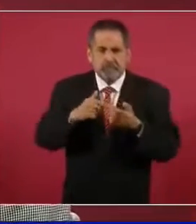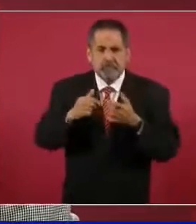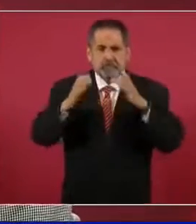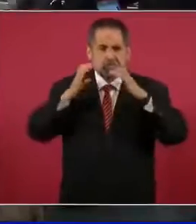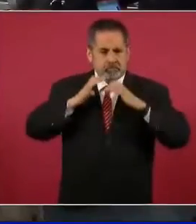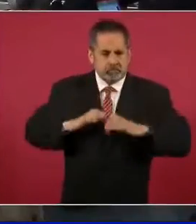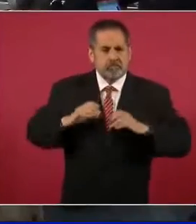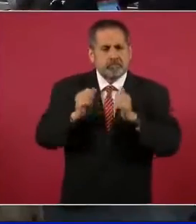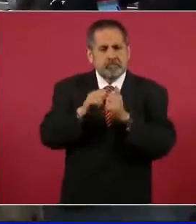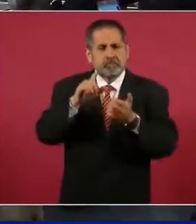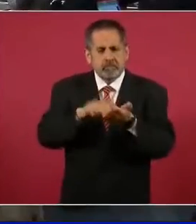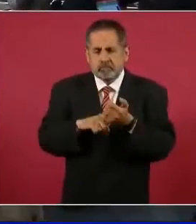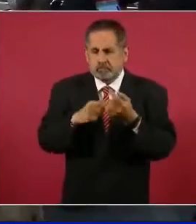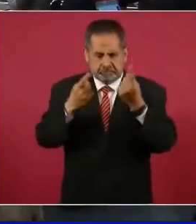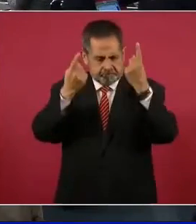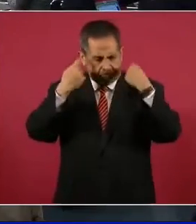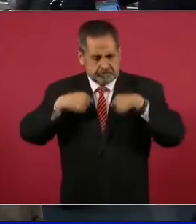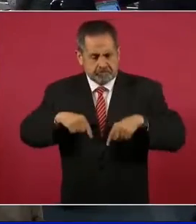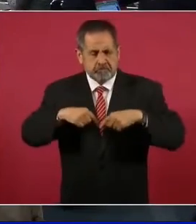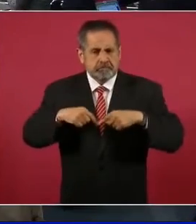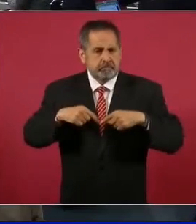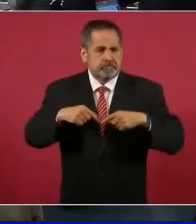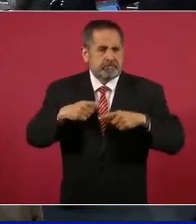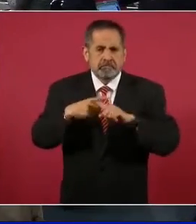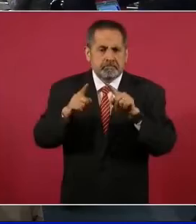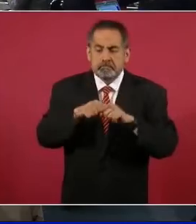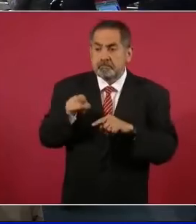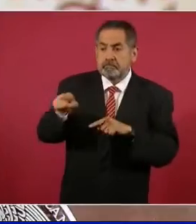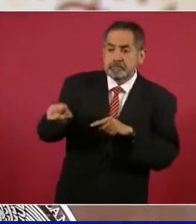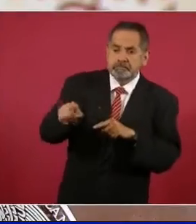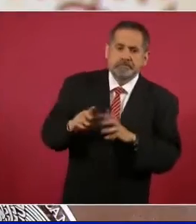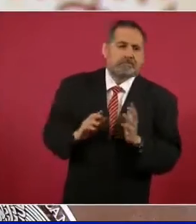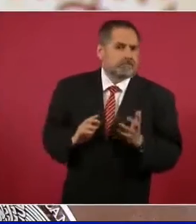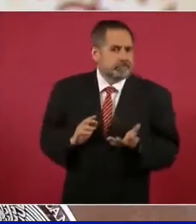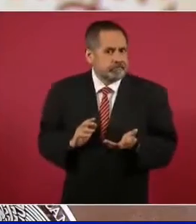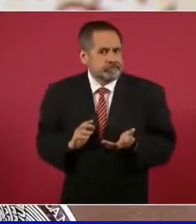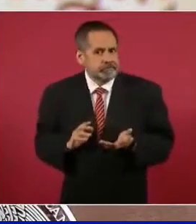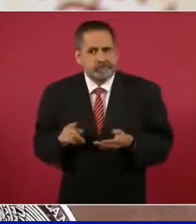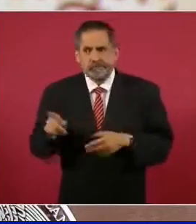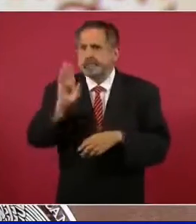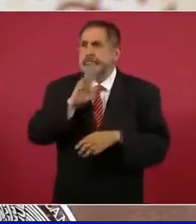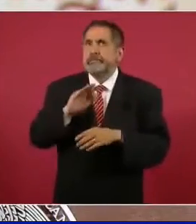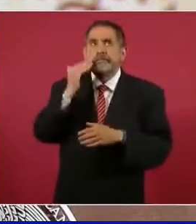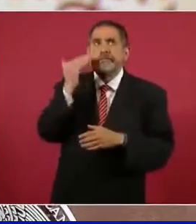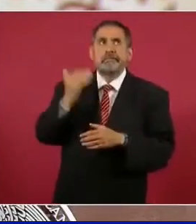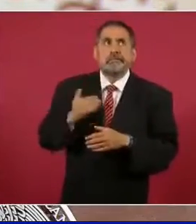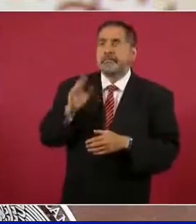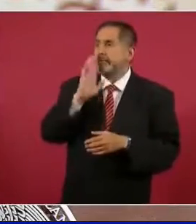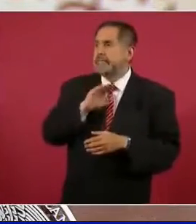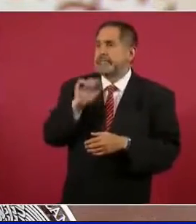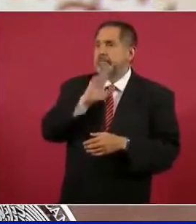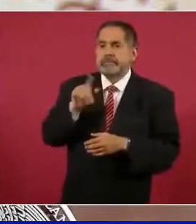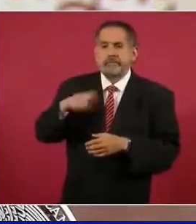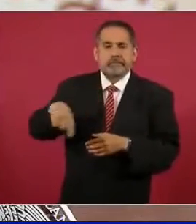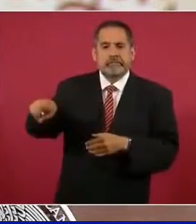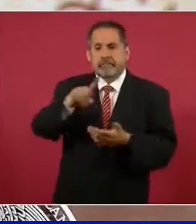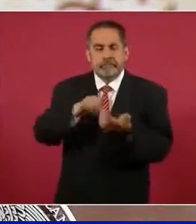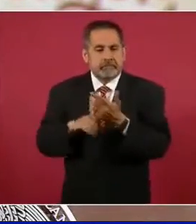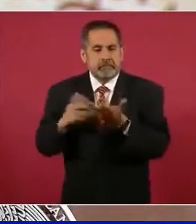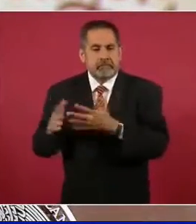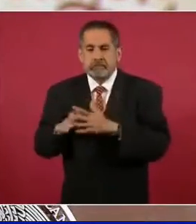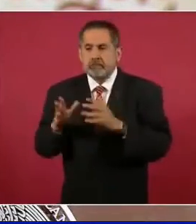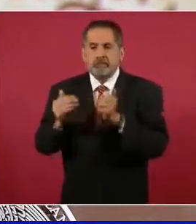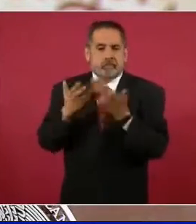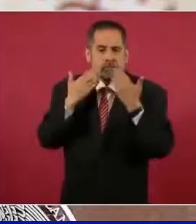es el físico, sino también otros tejidos, y esto en condiciones inadecuadas de todo tipo de… no sólo de